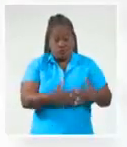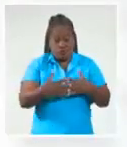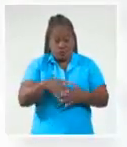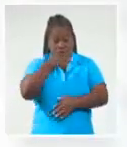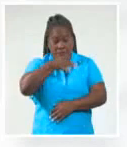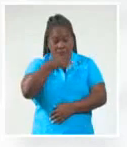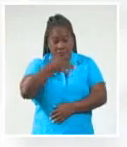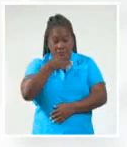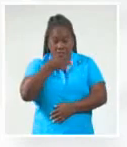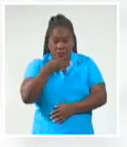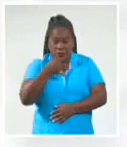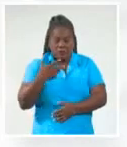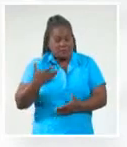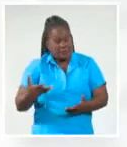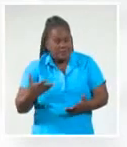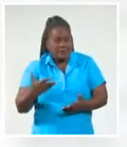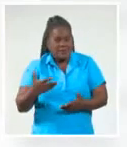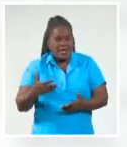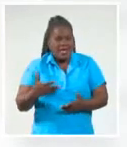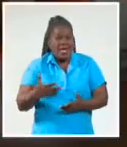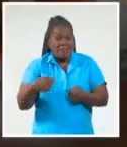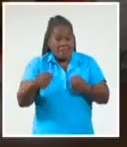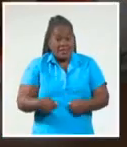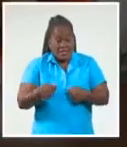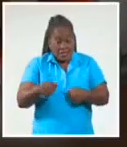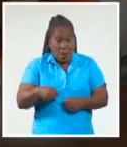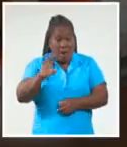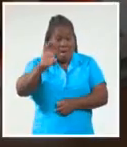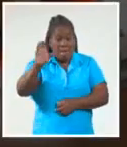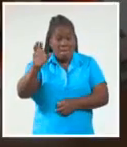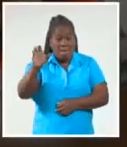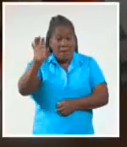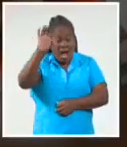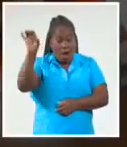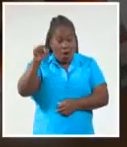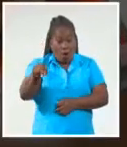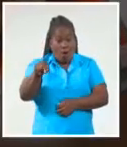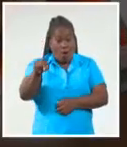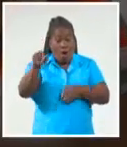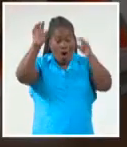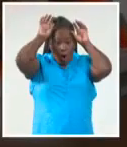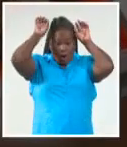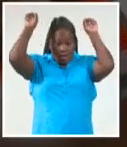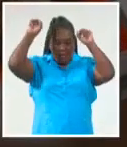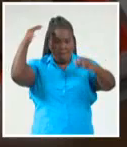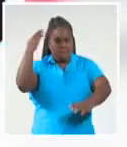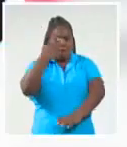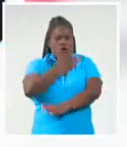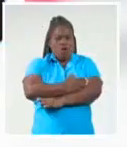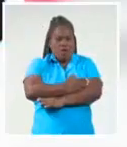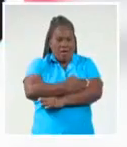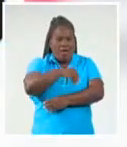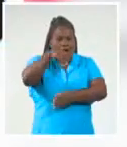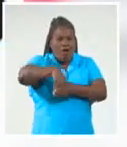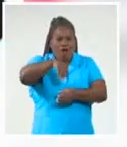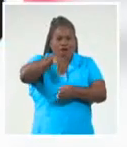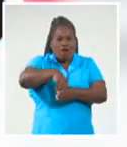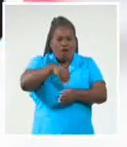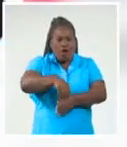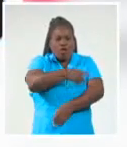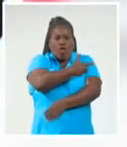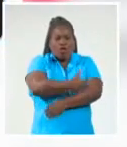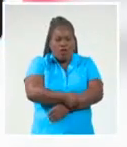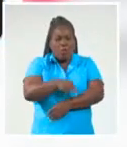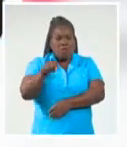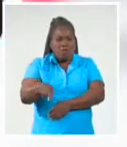escandalosa la decisión del banco holandés ING de bloquear los fondos donados a su organización para